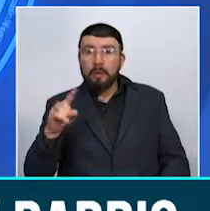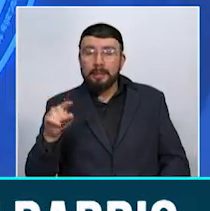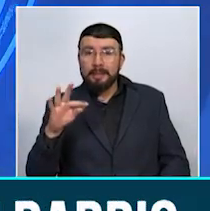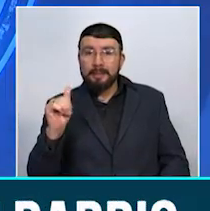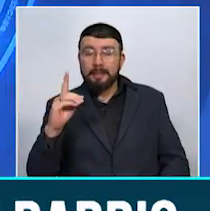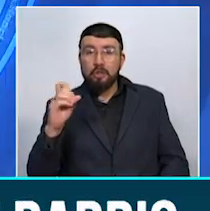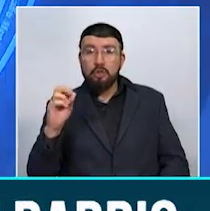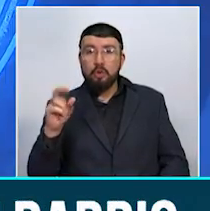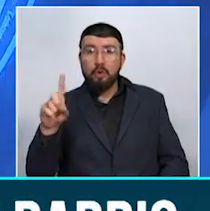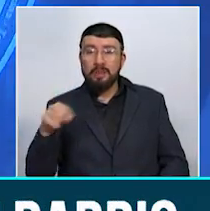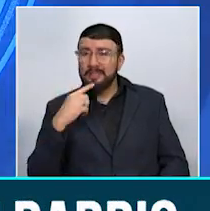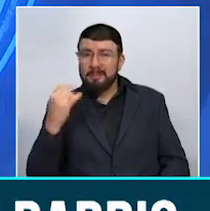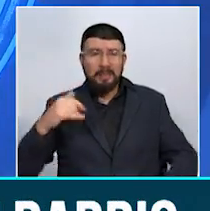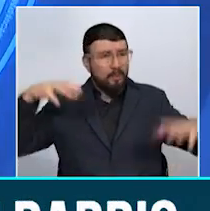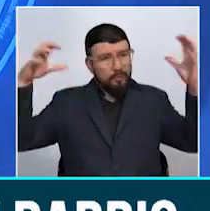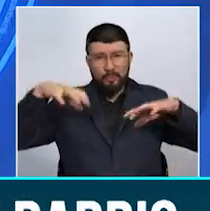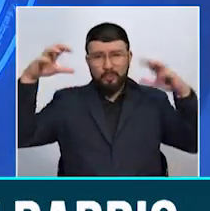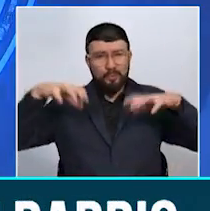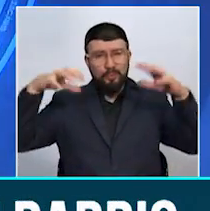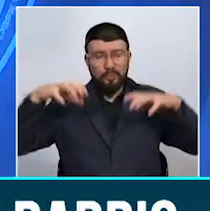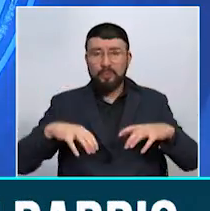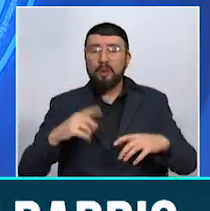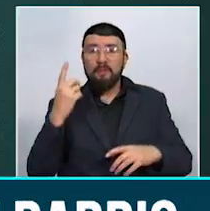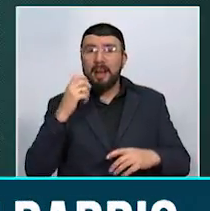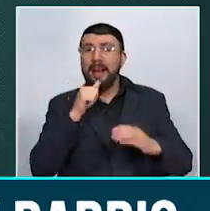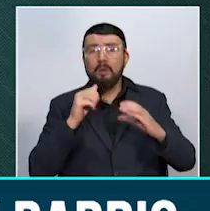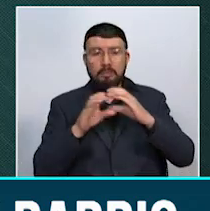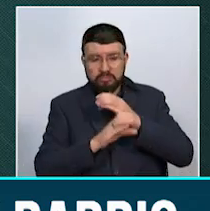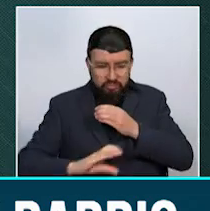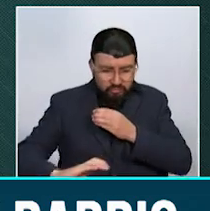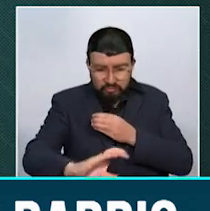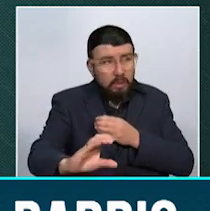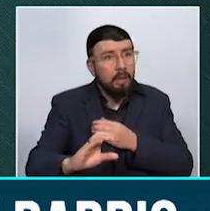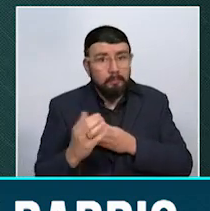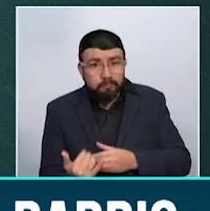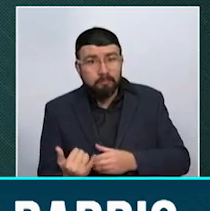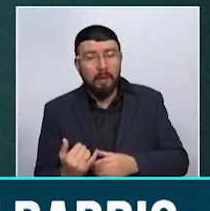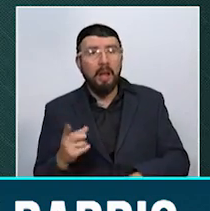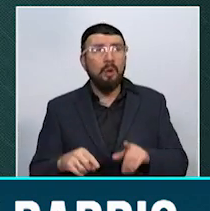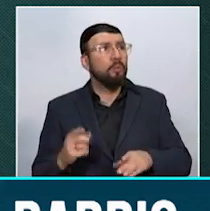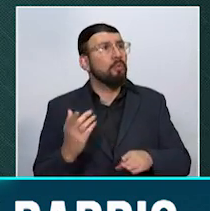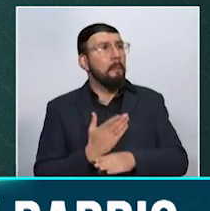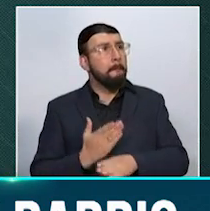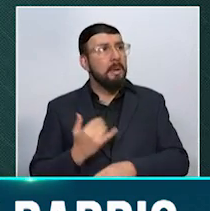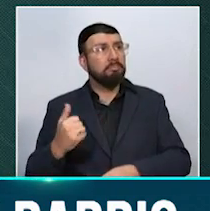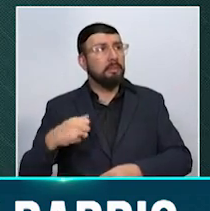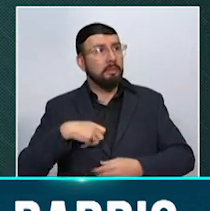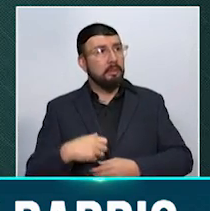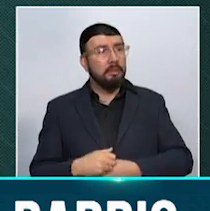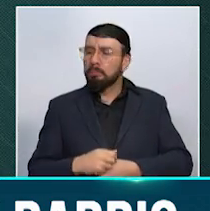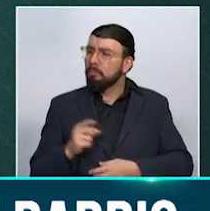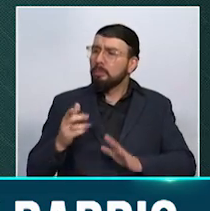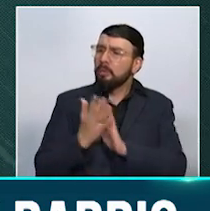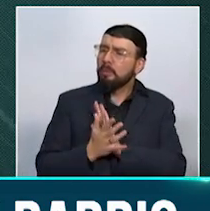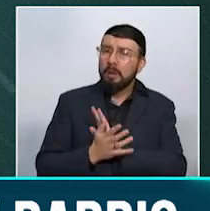falta de un buen sistema de alcantarillado que ayude a la evacuación del agua, se han presentado allí algunos problemas. Hay que destacar que